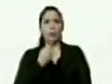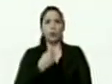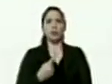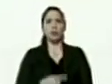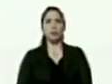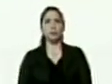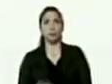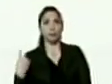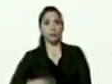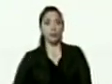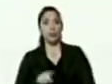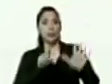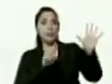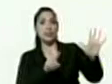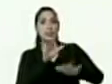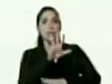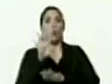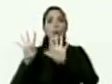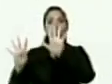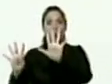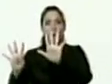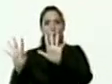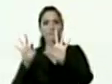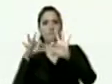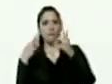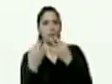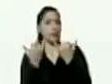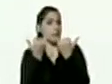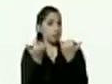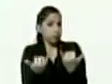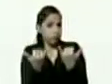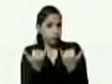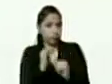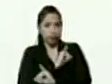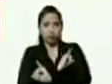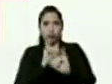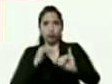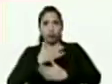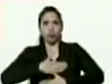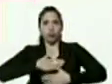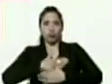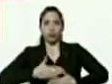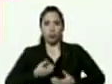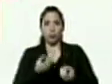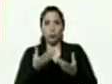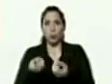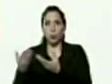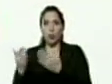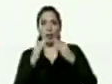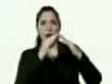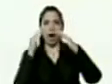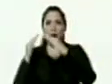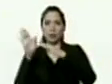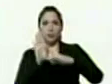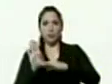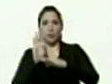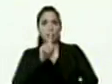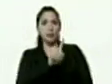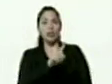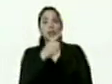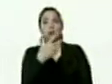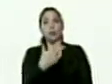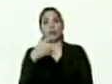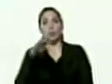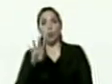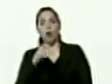659 familias ya beneficiarias con hogares protegidos 134